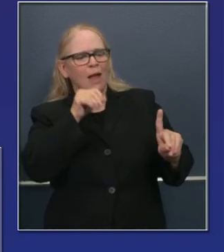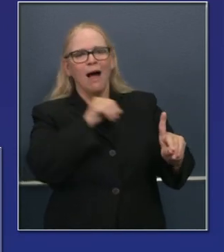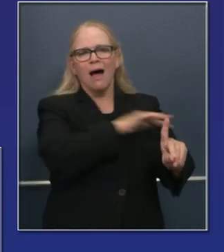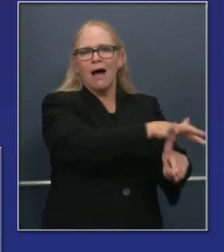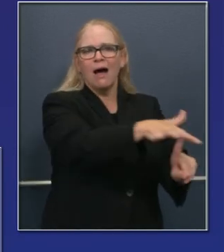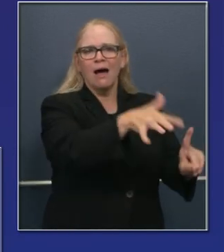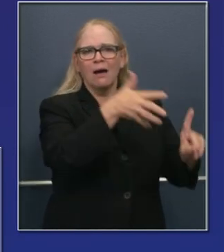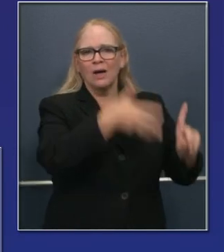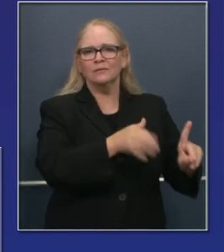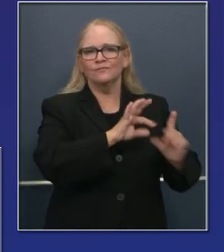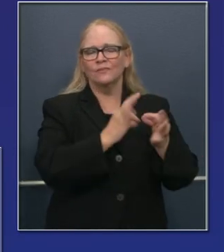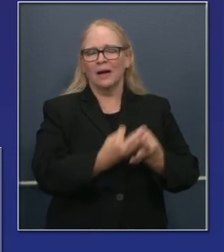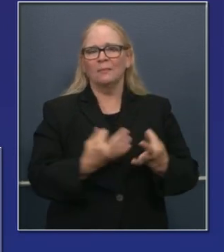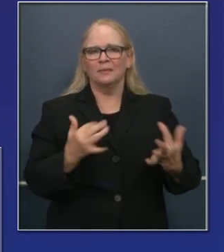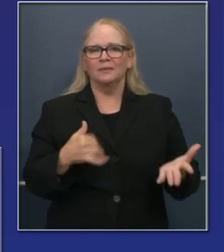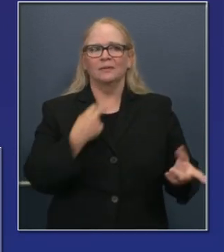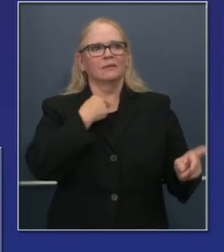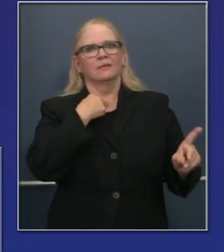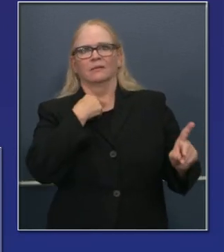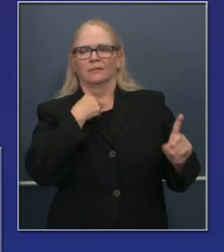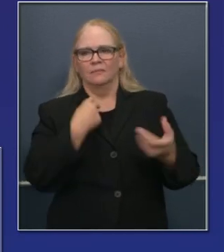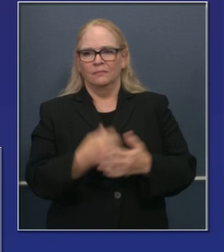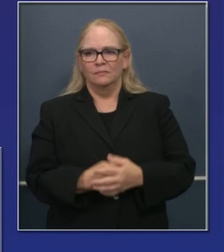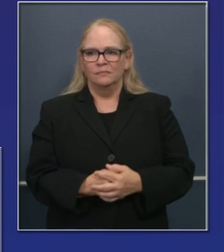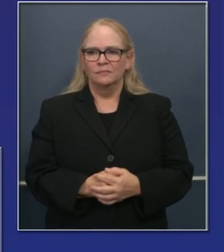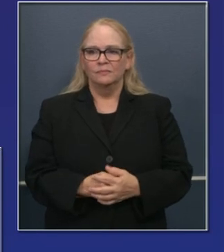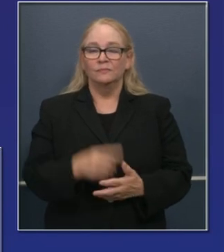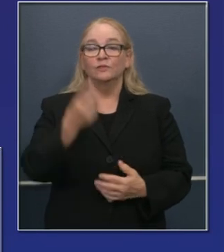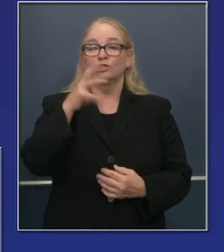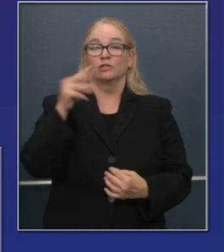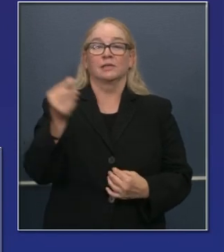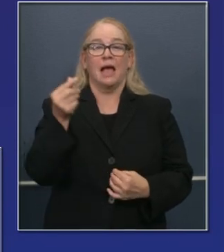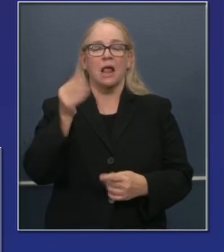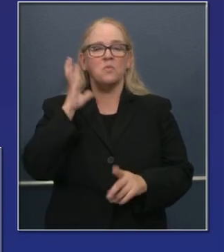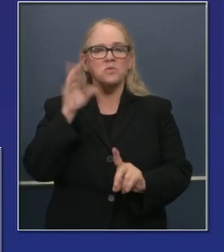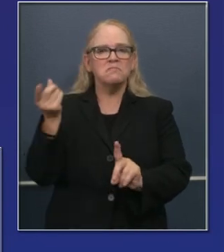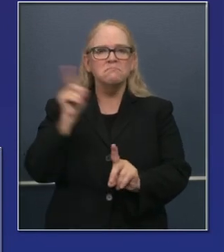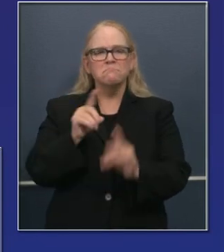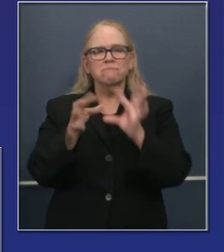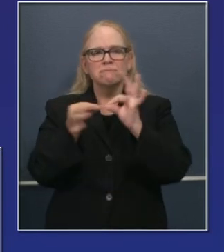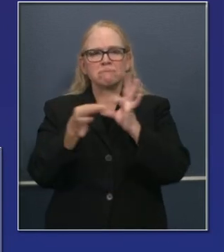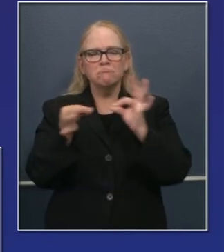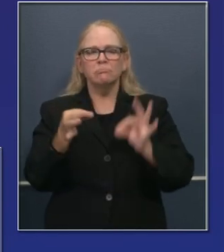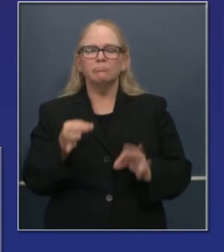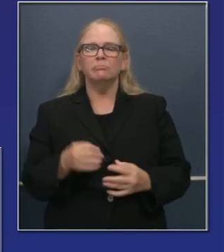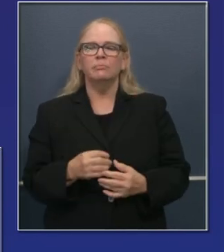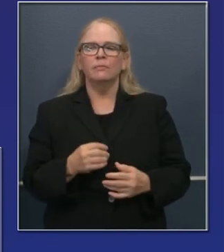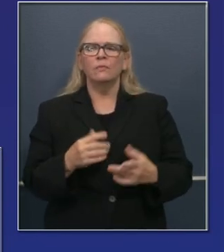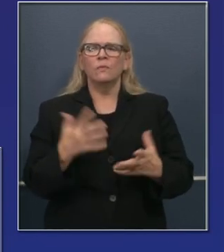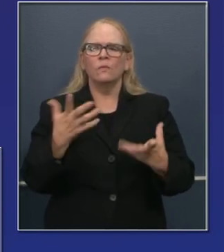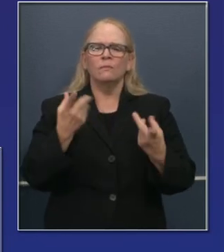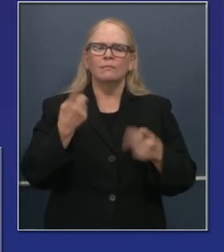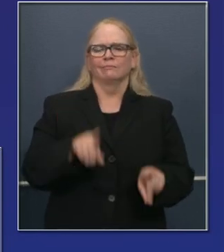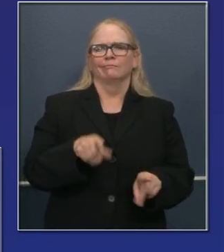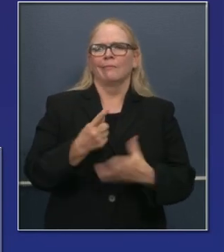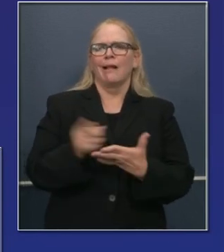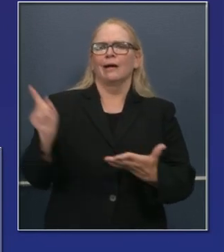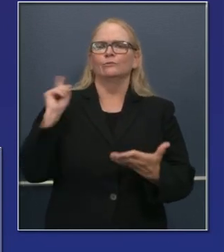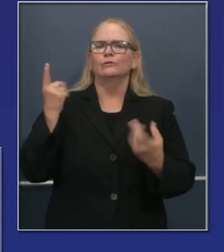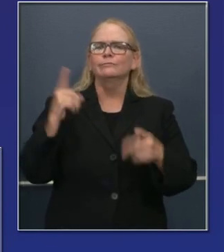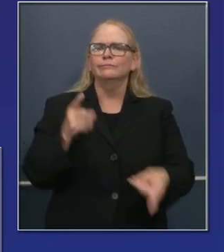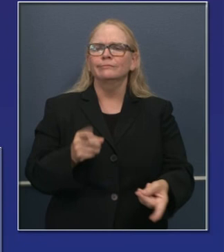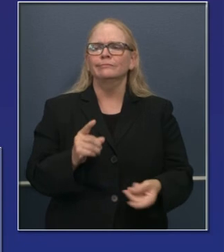algunos comentarios acerca de información. Está claro, en base a lo que se ha reportado en la última semana,